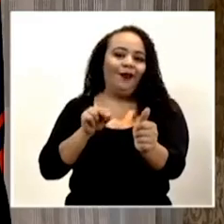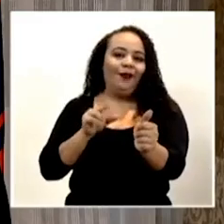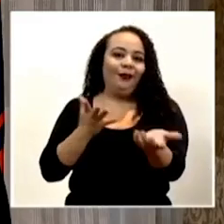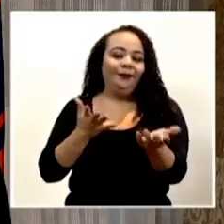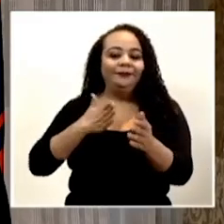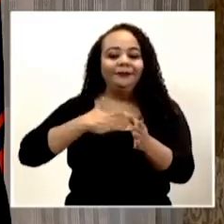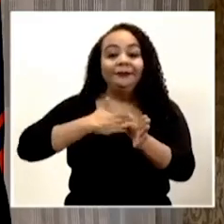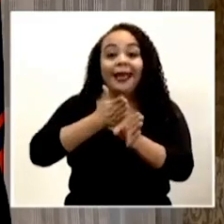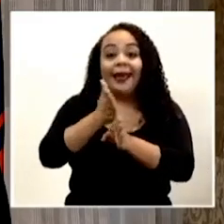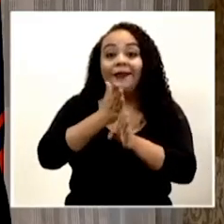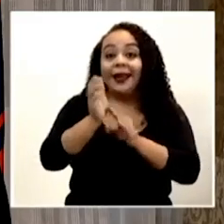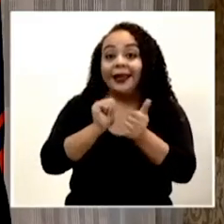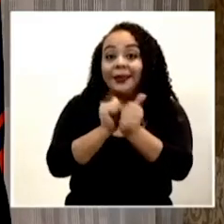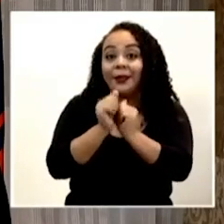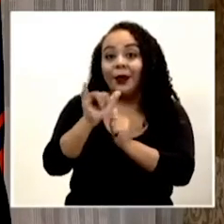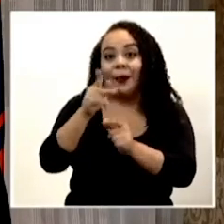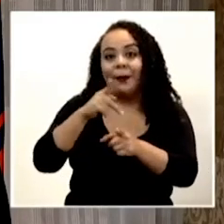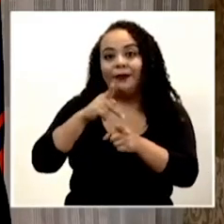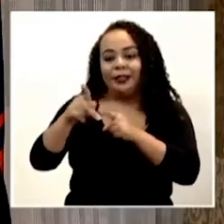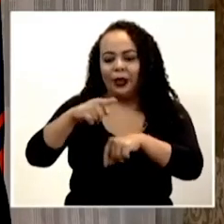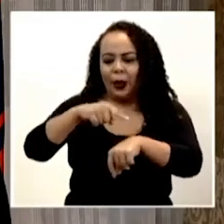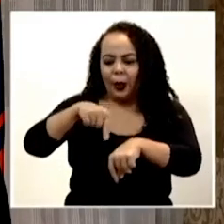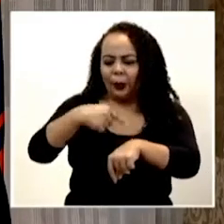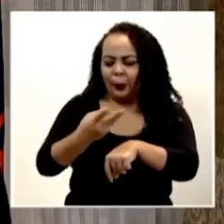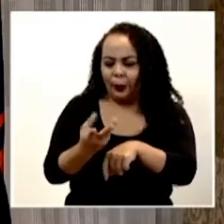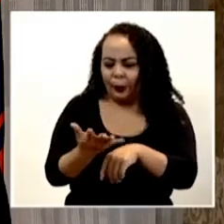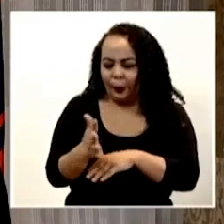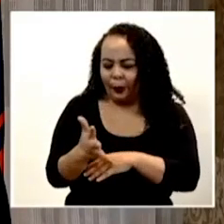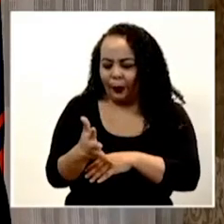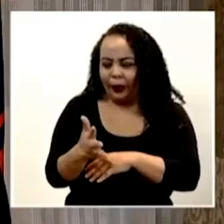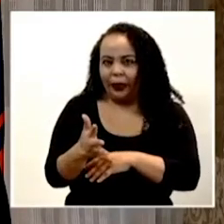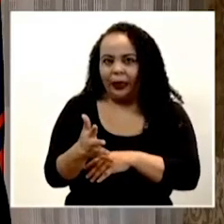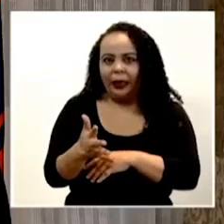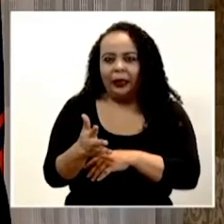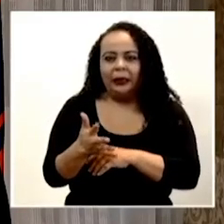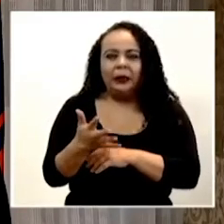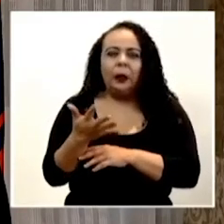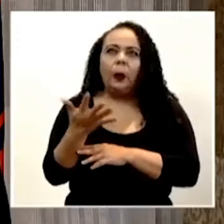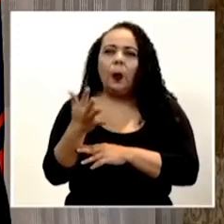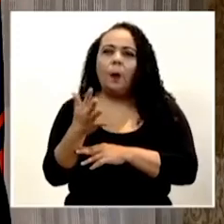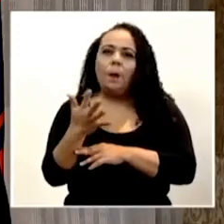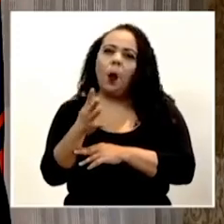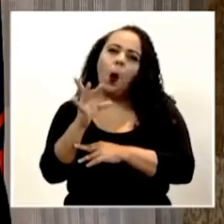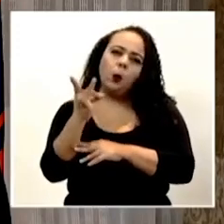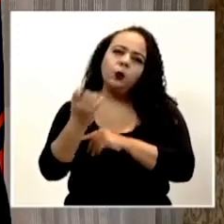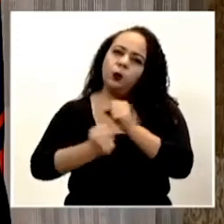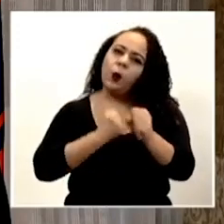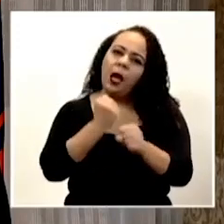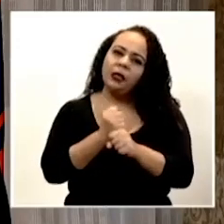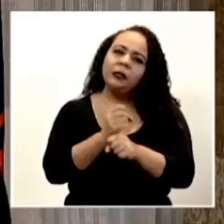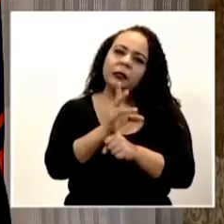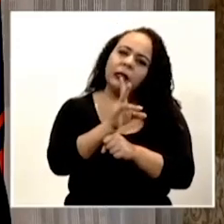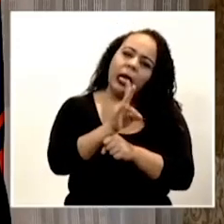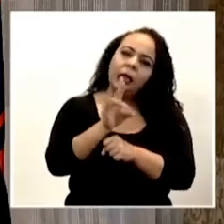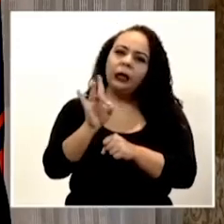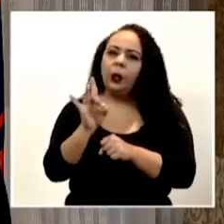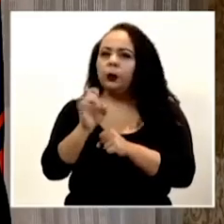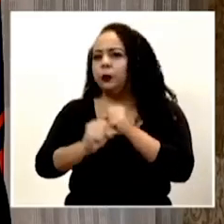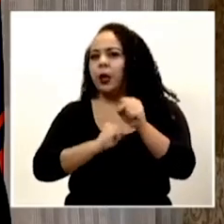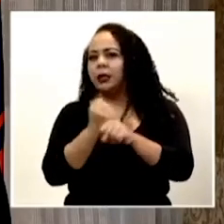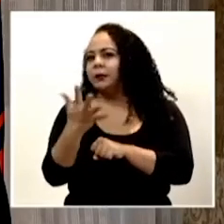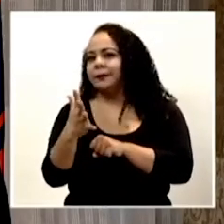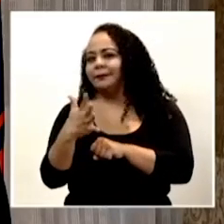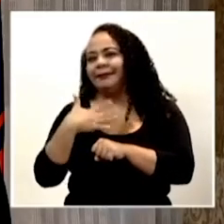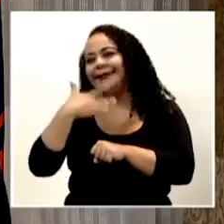Mi carrera deportiva como profesional duró como ocho años, entre siete y ocho años. Realmente ya